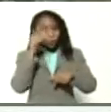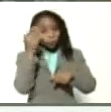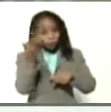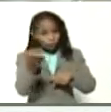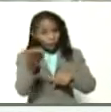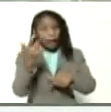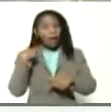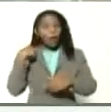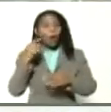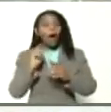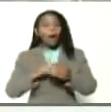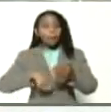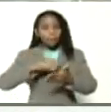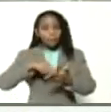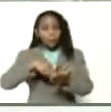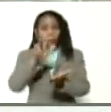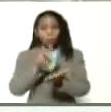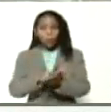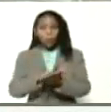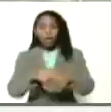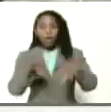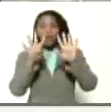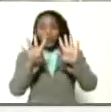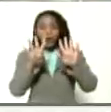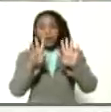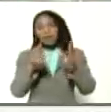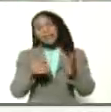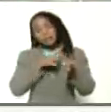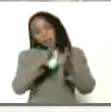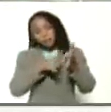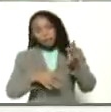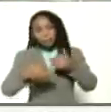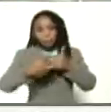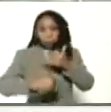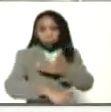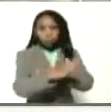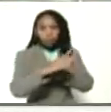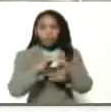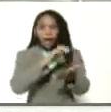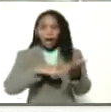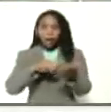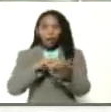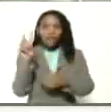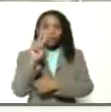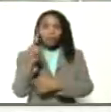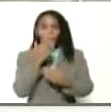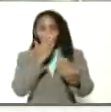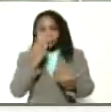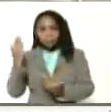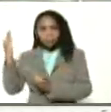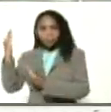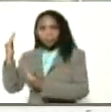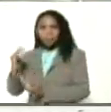avanzando en los nueve vértices de la gran misión agro-Venezuela. Adelante, presidente.